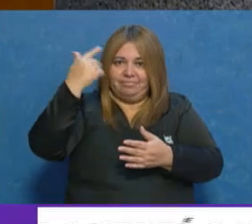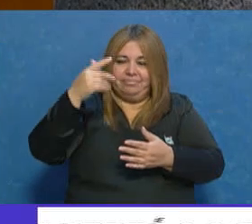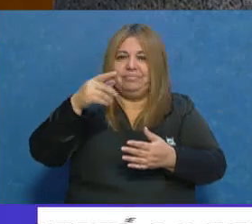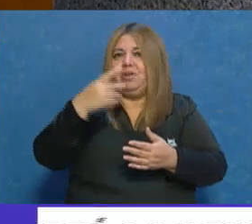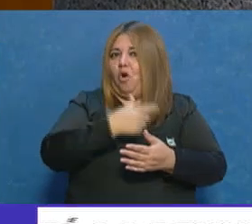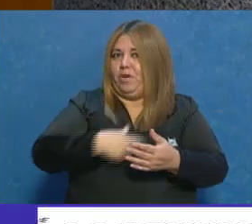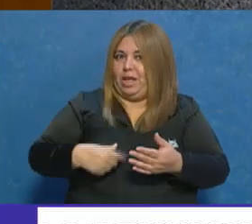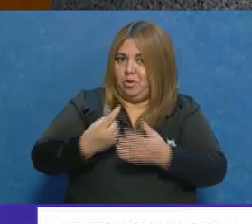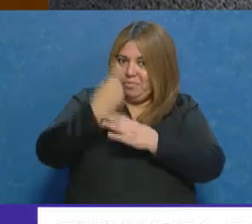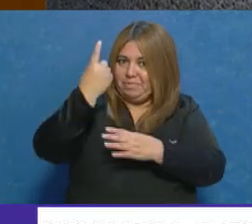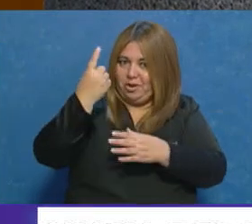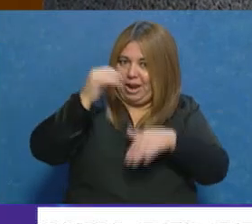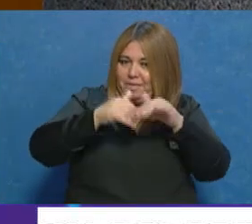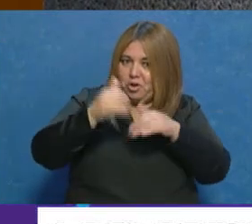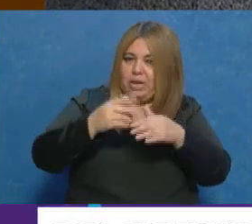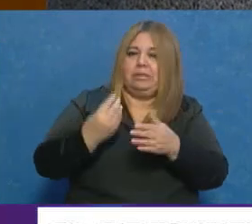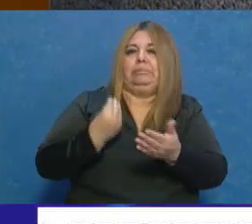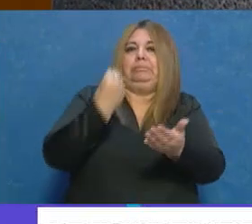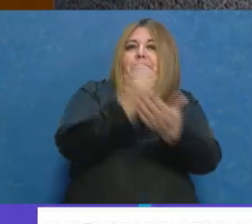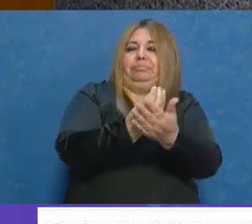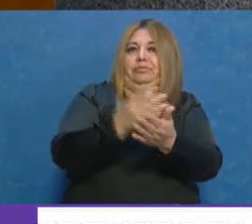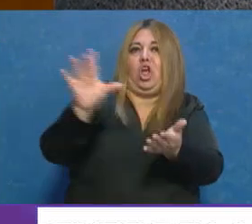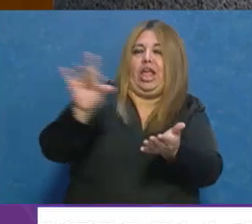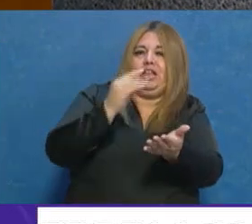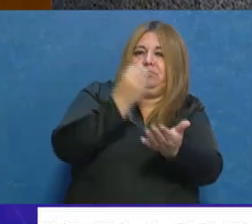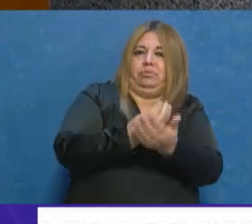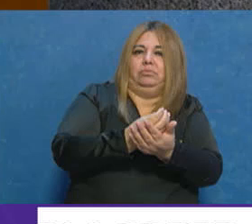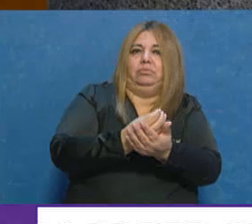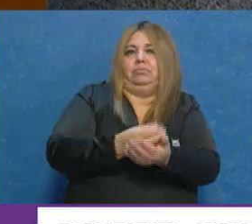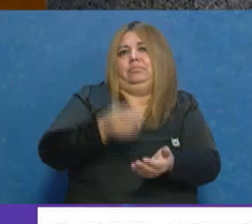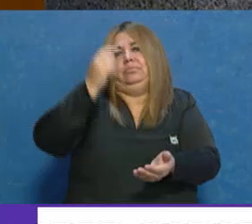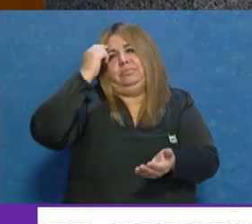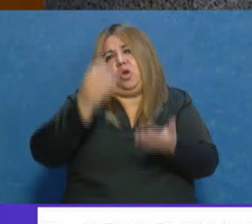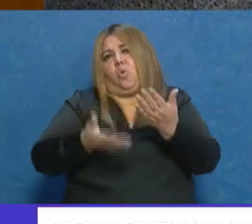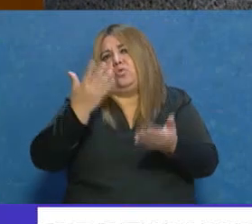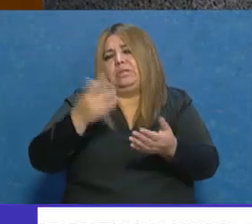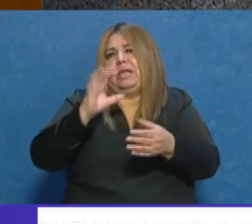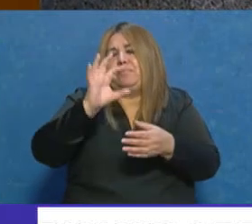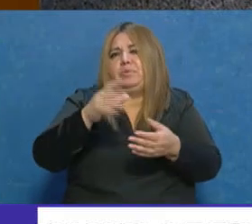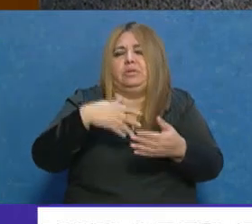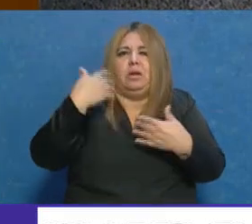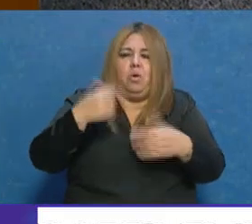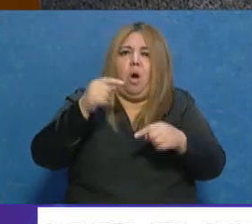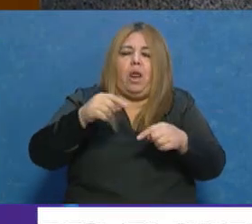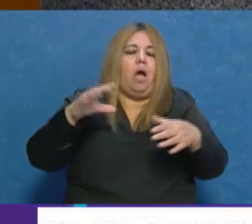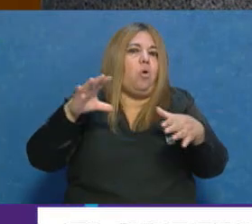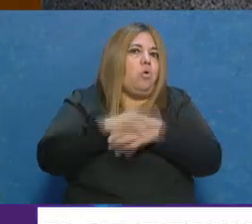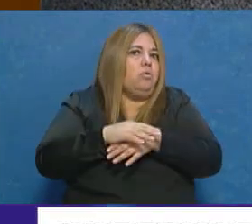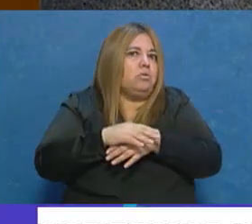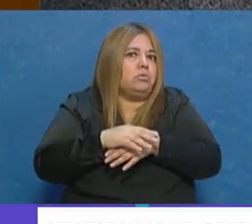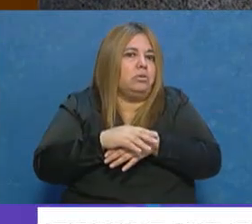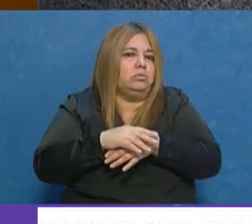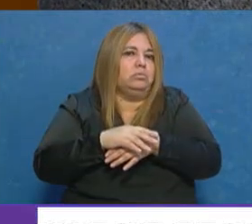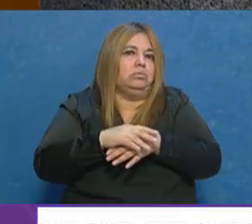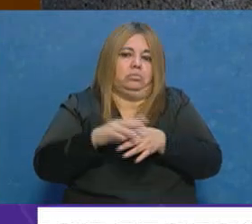de cambios importantes dentro de la justicia provincial y se va en medio obviamente de una situación que se